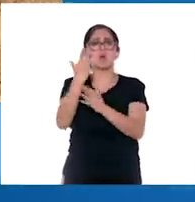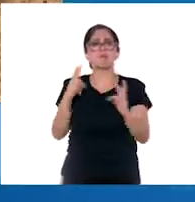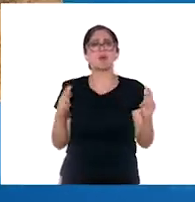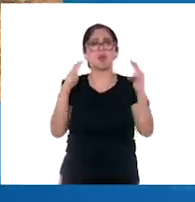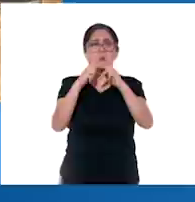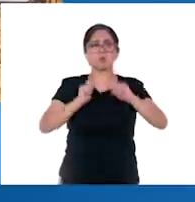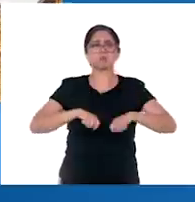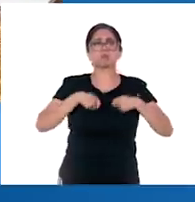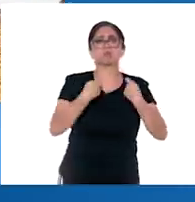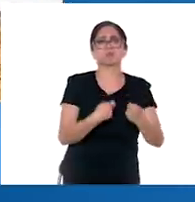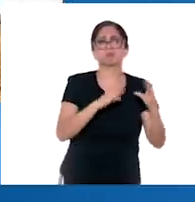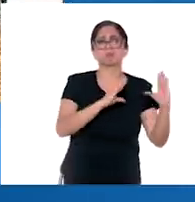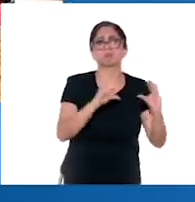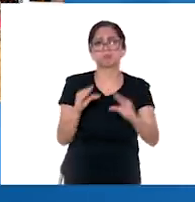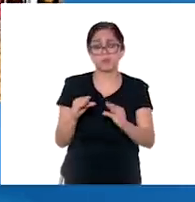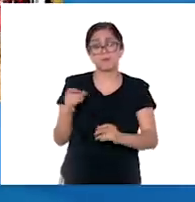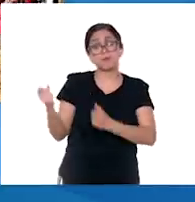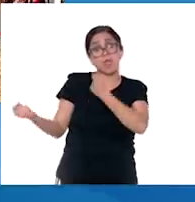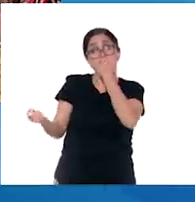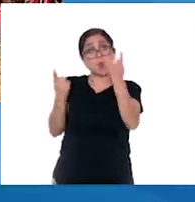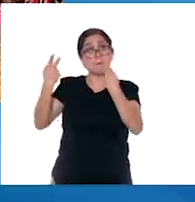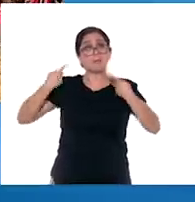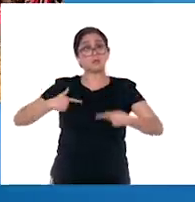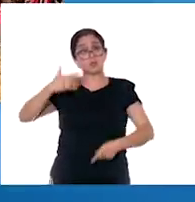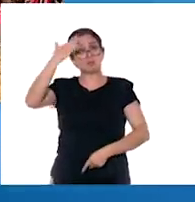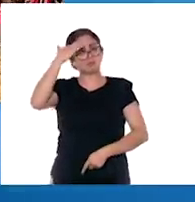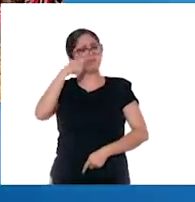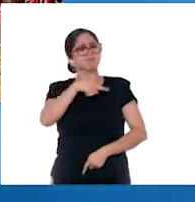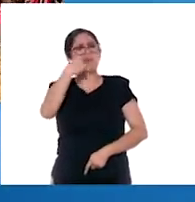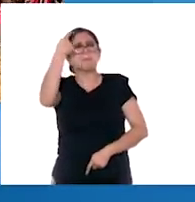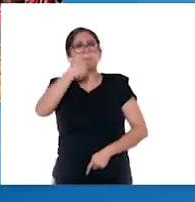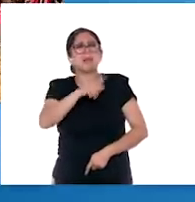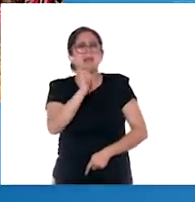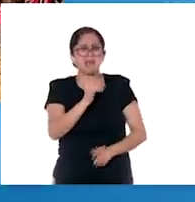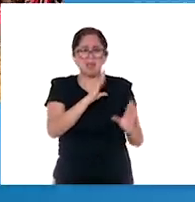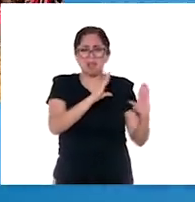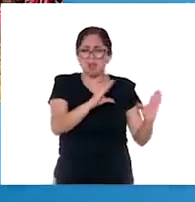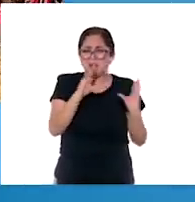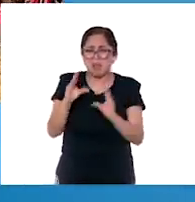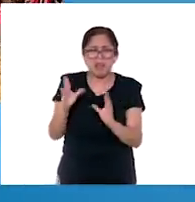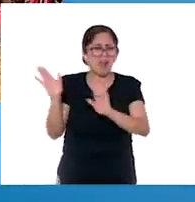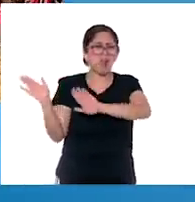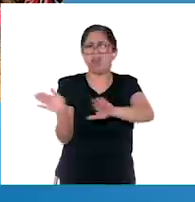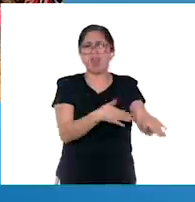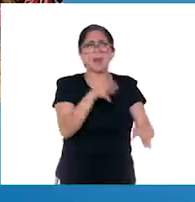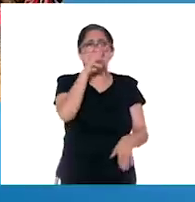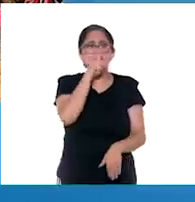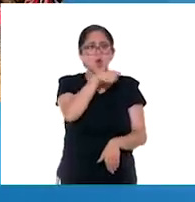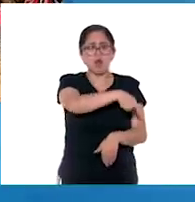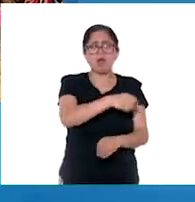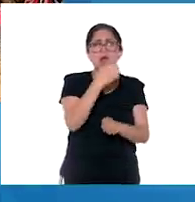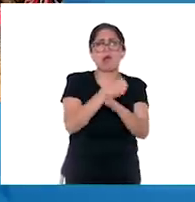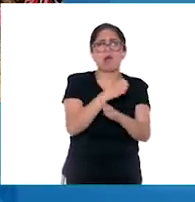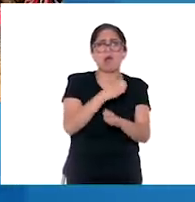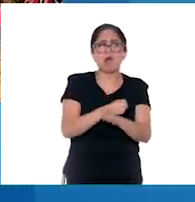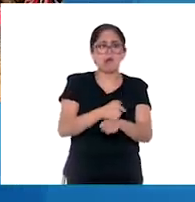Algunos encomenderos creían innecesario evangelizar a los indígenas y prefirieron esclavizarlos. Sin embargo, la corona española los consideró